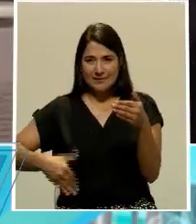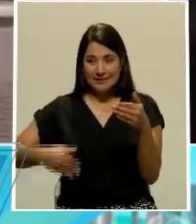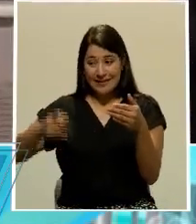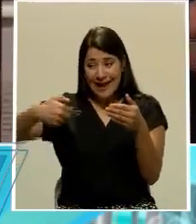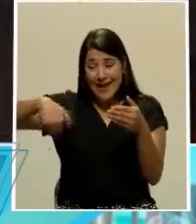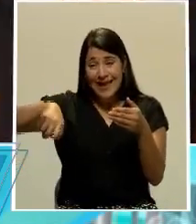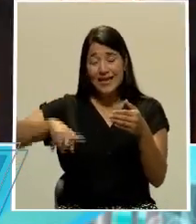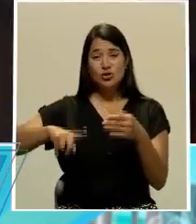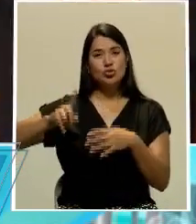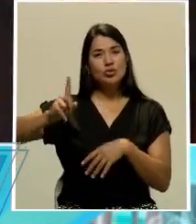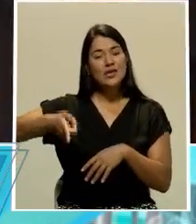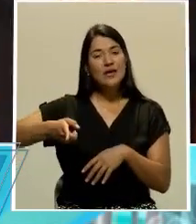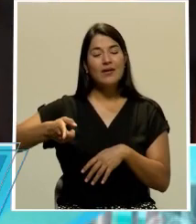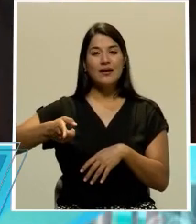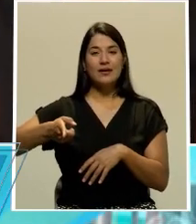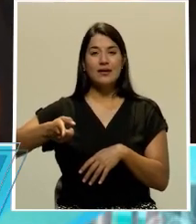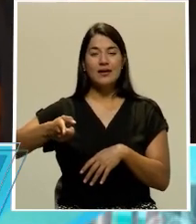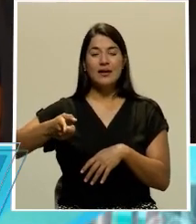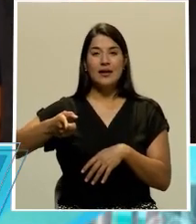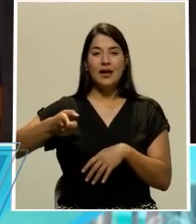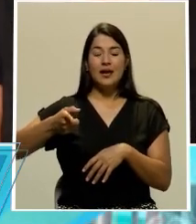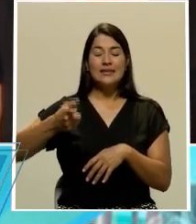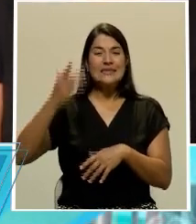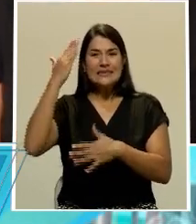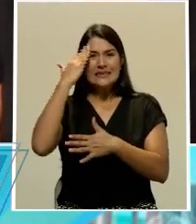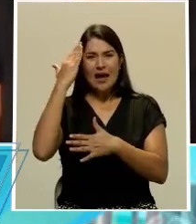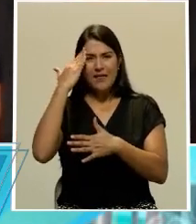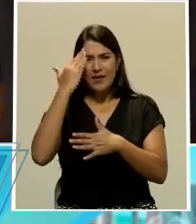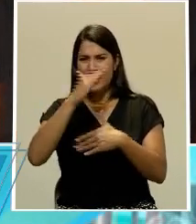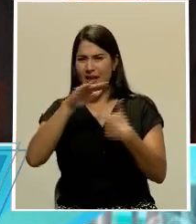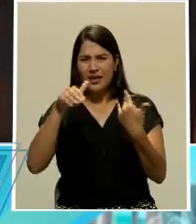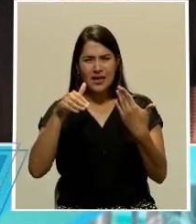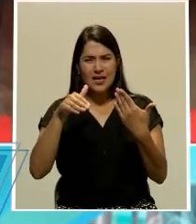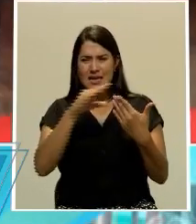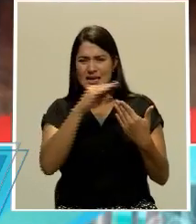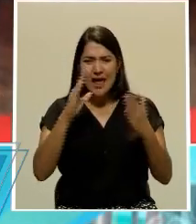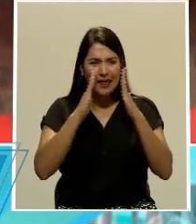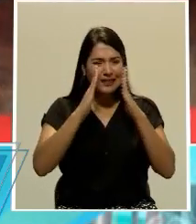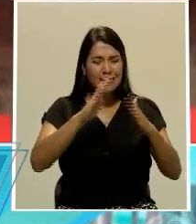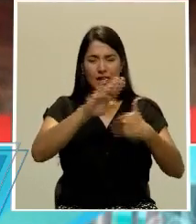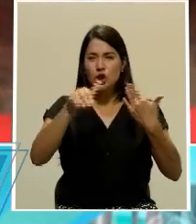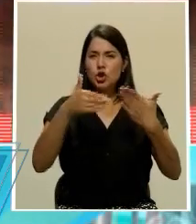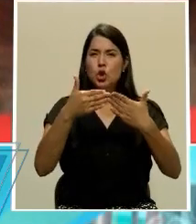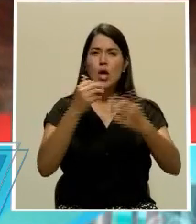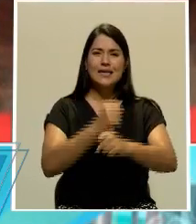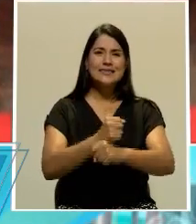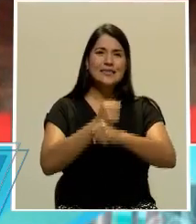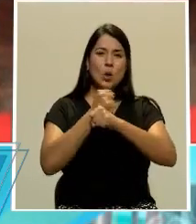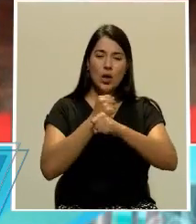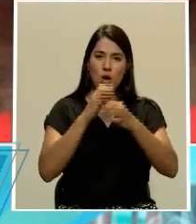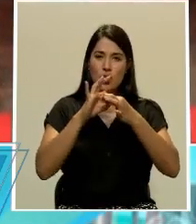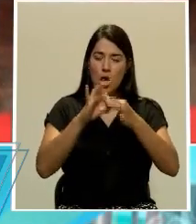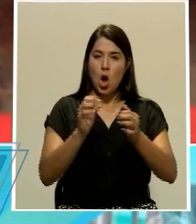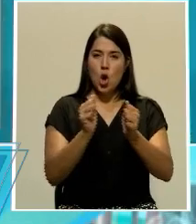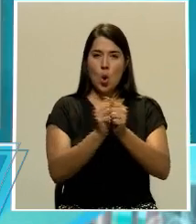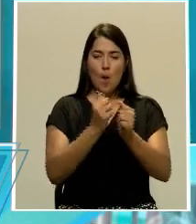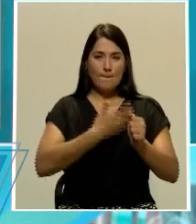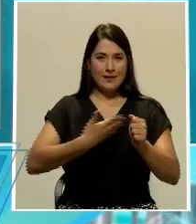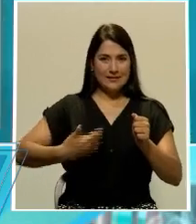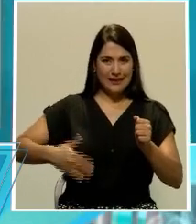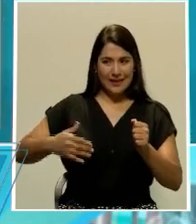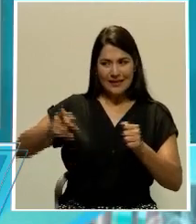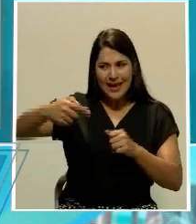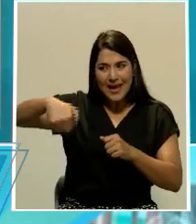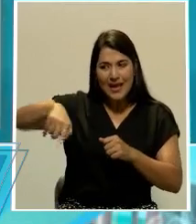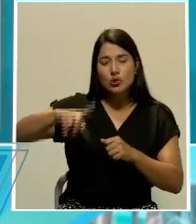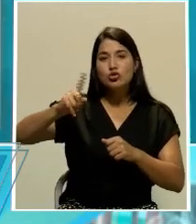digamos, de toda la parte de la propia seguridad del presidente, de quienes se mantienen de alguna manera